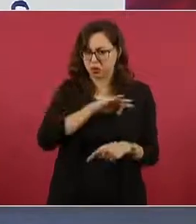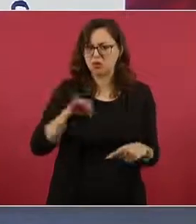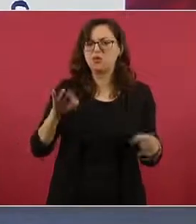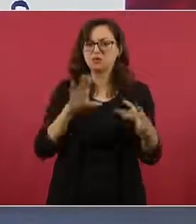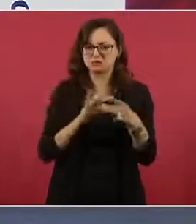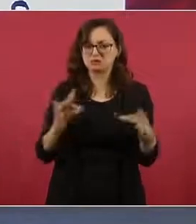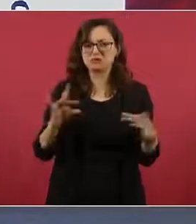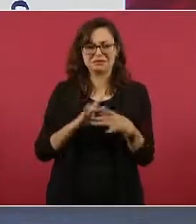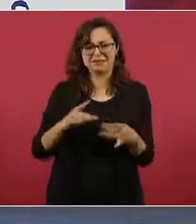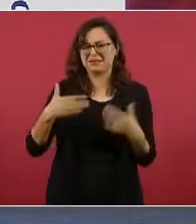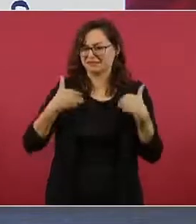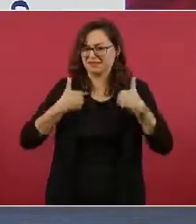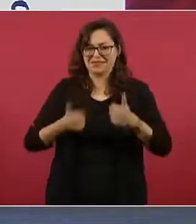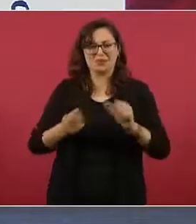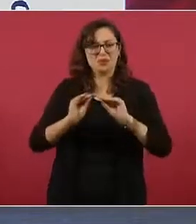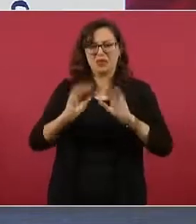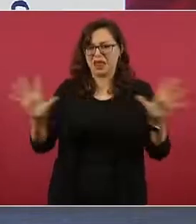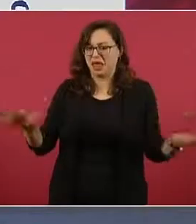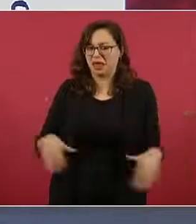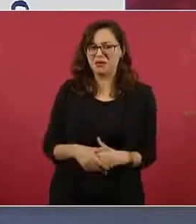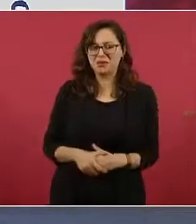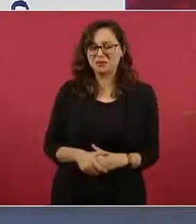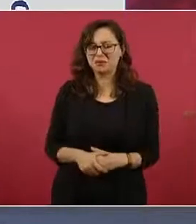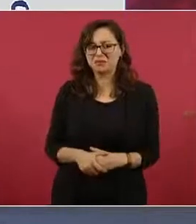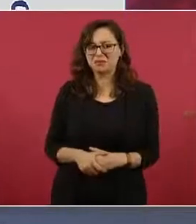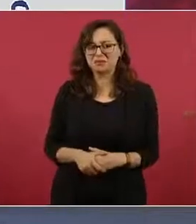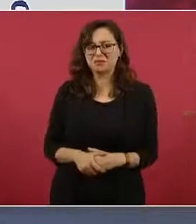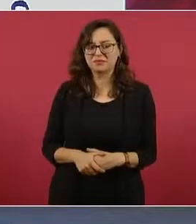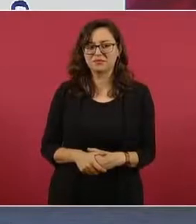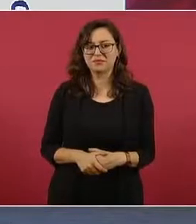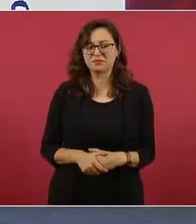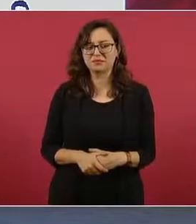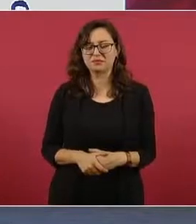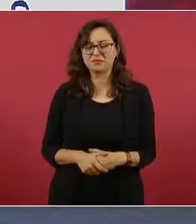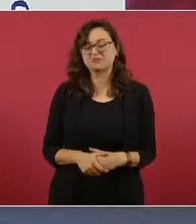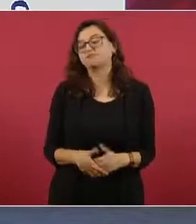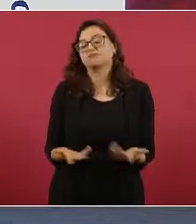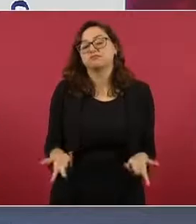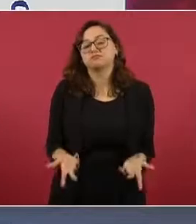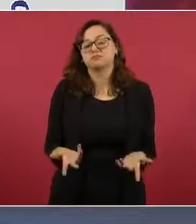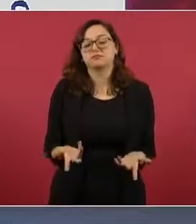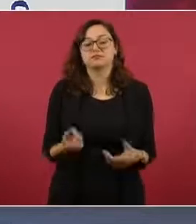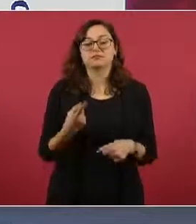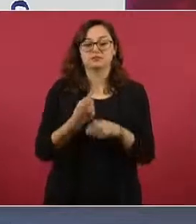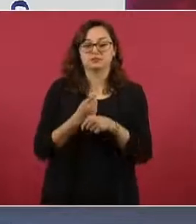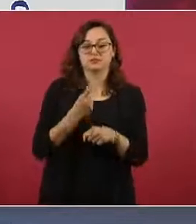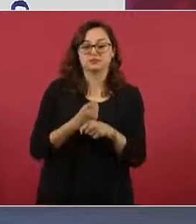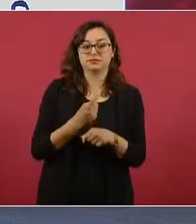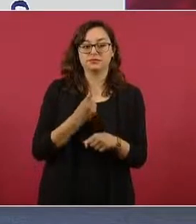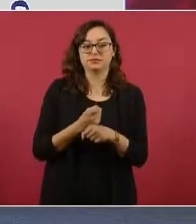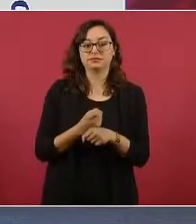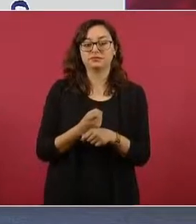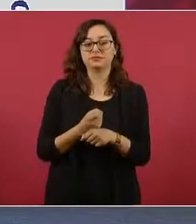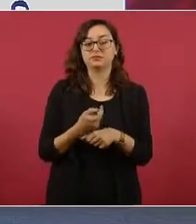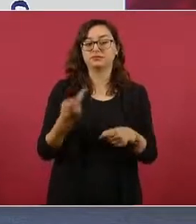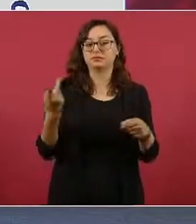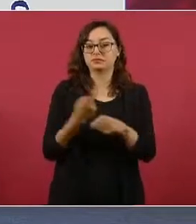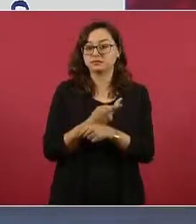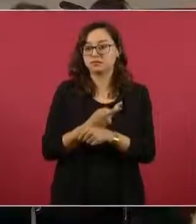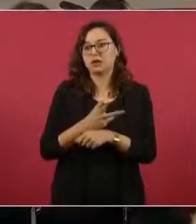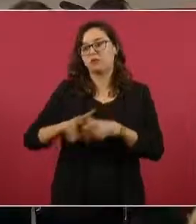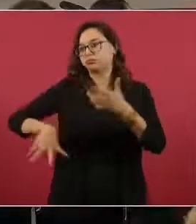lo tengo clarísimo. Primero, pues que se desintegraron las